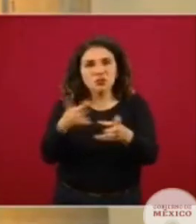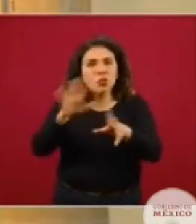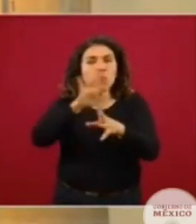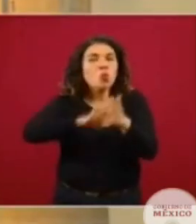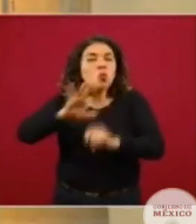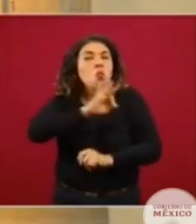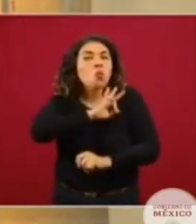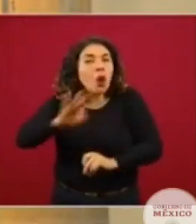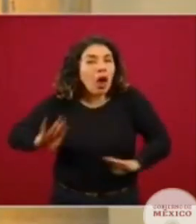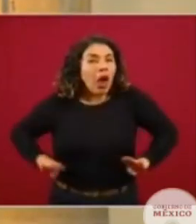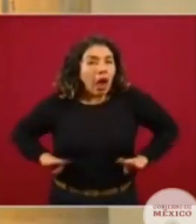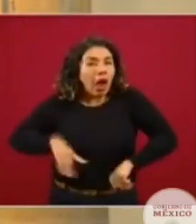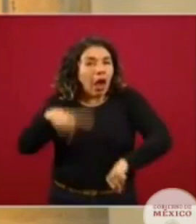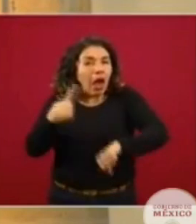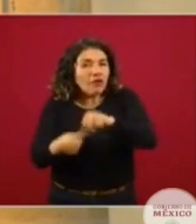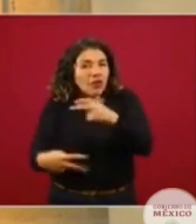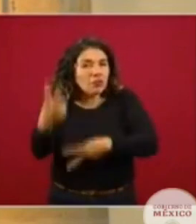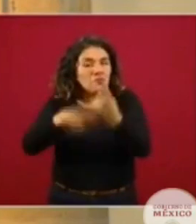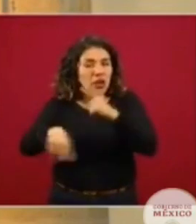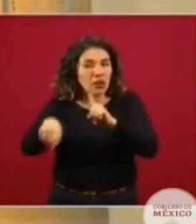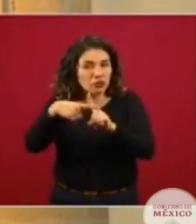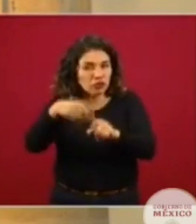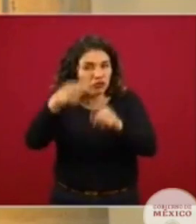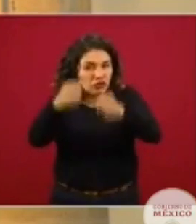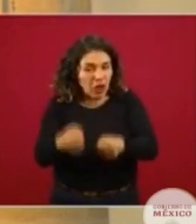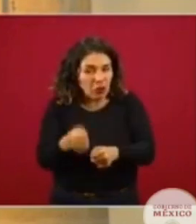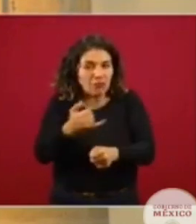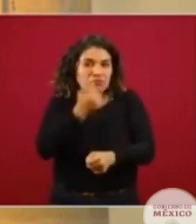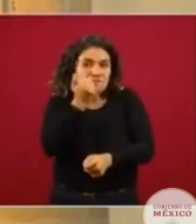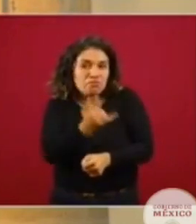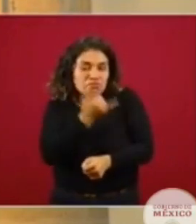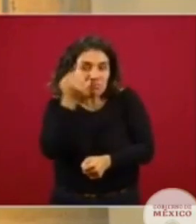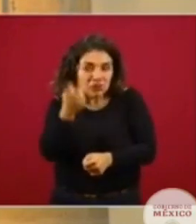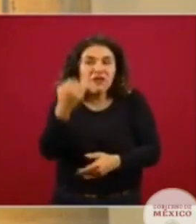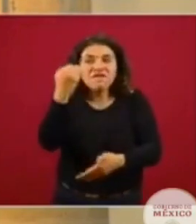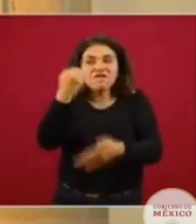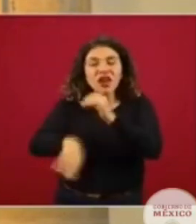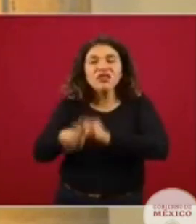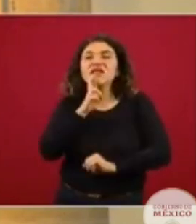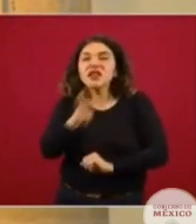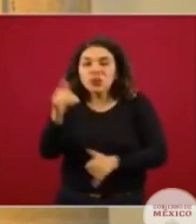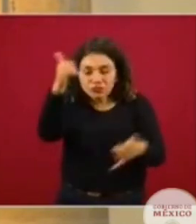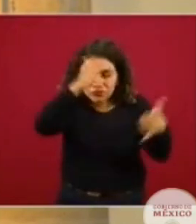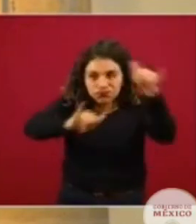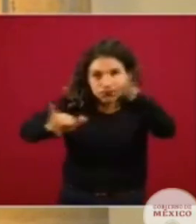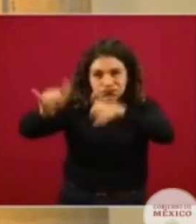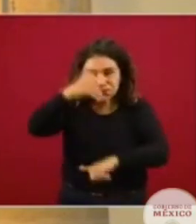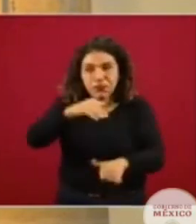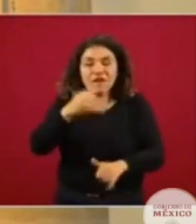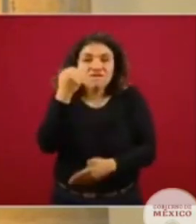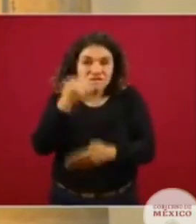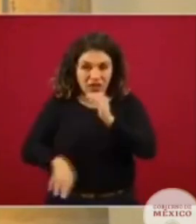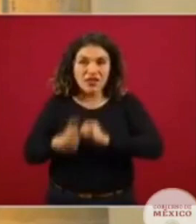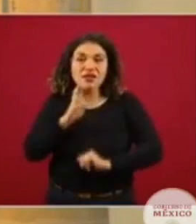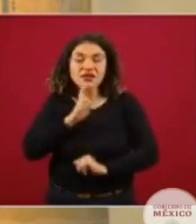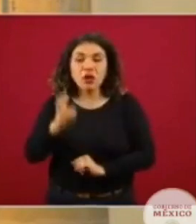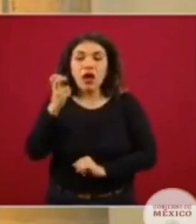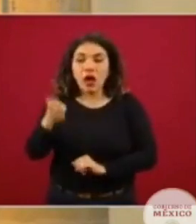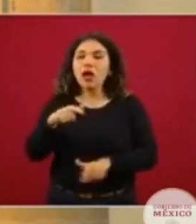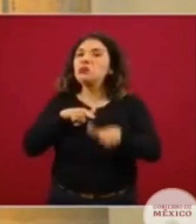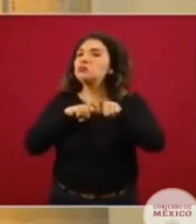las personas con estas características que tienen aún pendiente un resultado de su prueba por porcentaje de positividad,